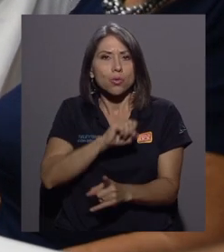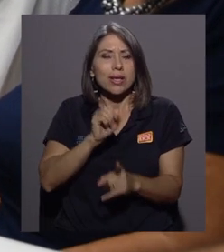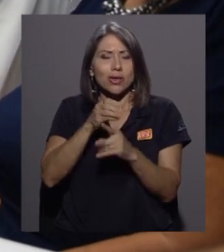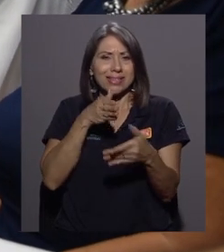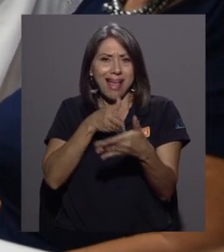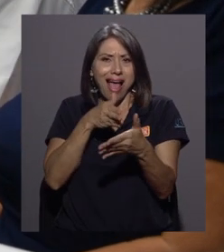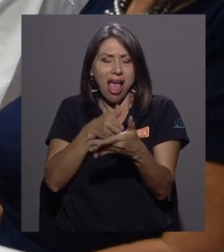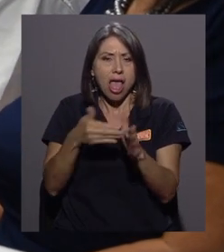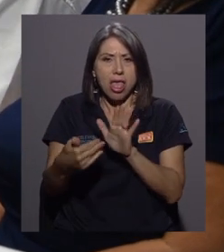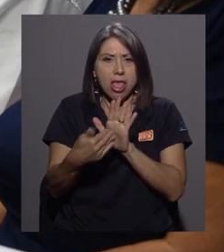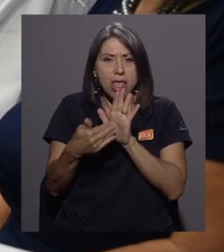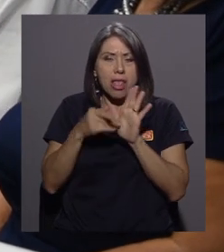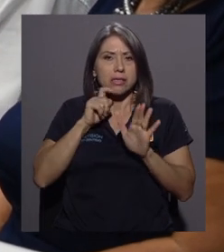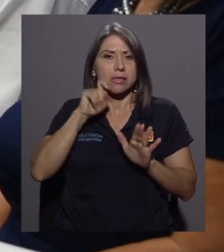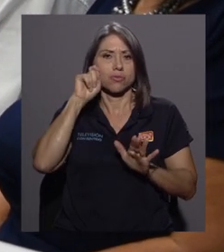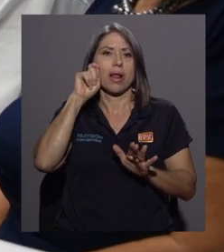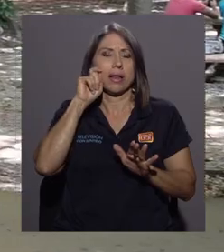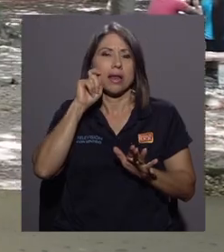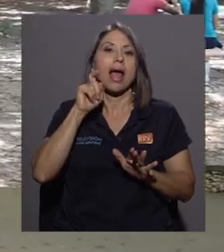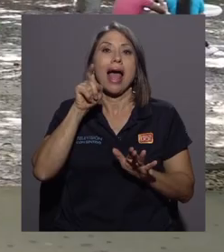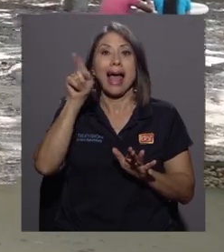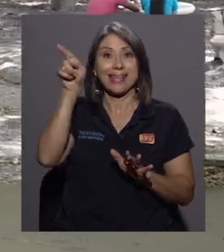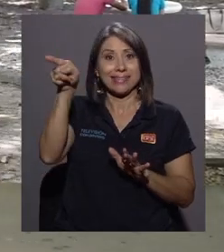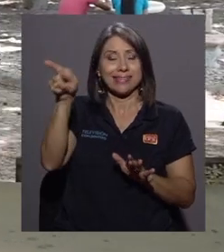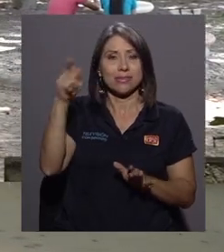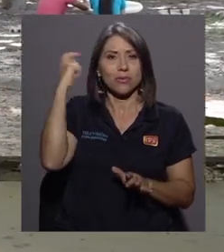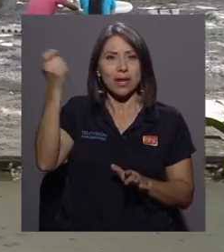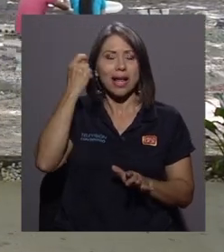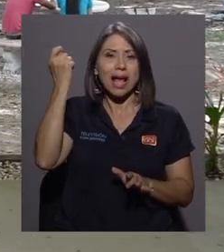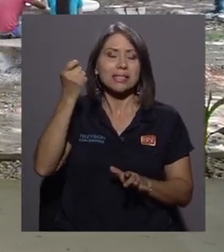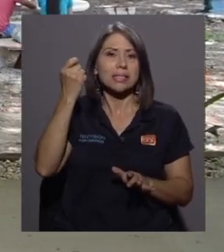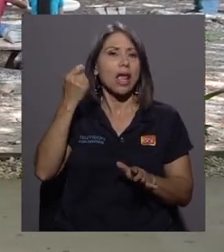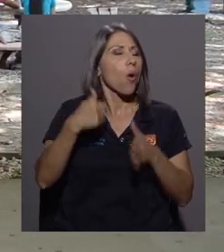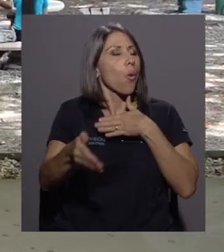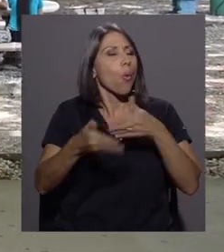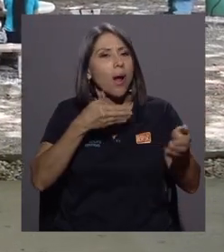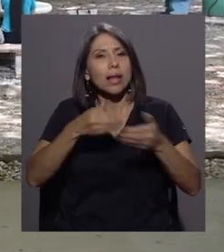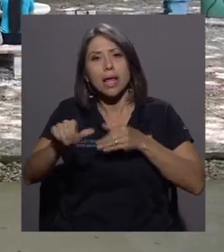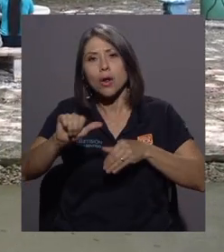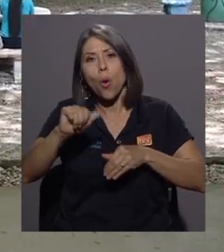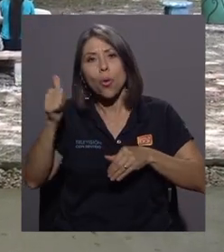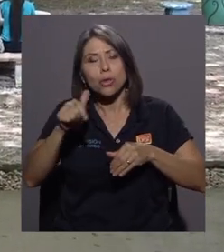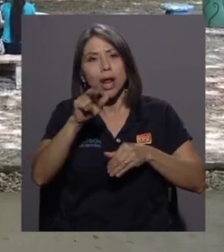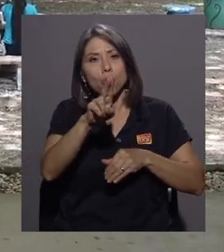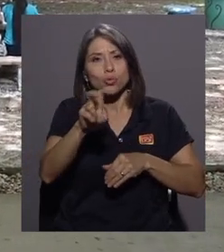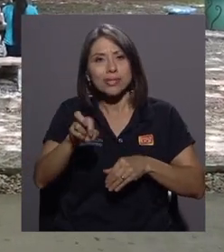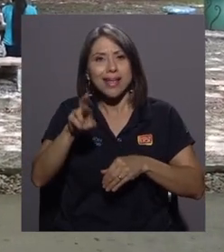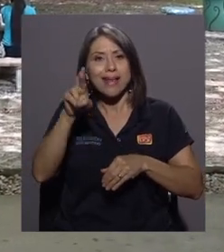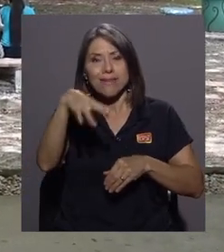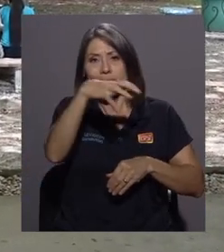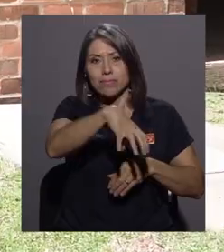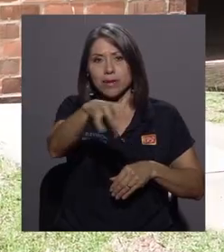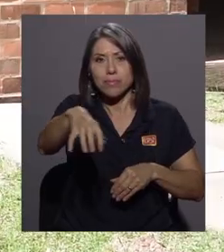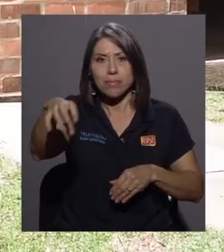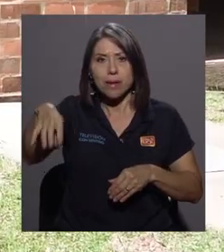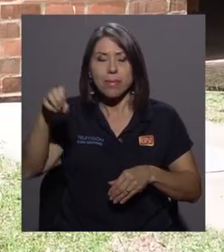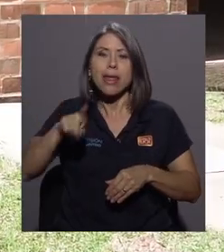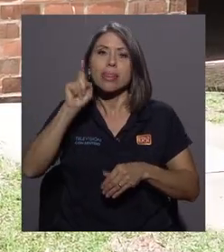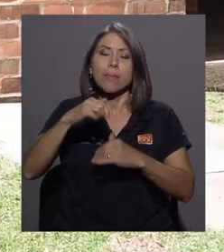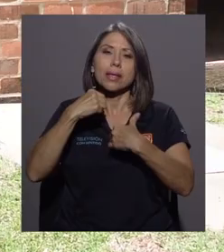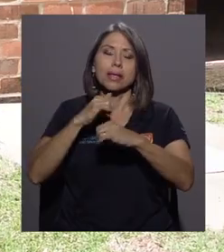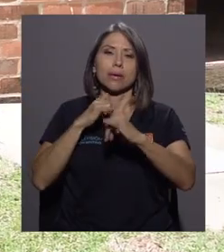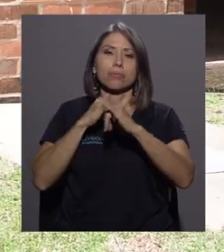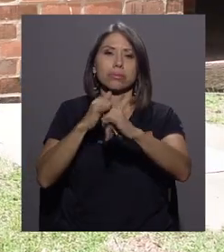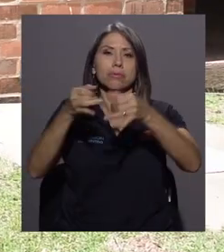acoso y hostigamiento sexual en la sede de Guanacaste o de cualquier otra sede o recinto de la UCR formalicen